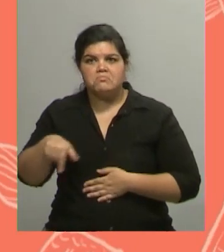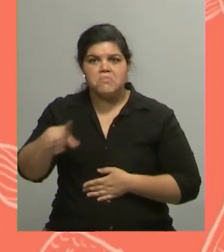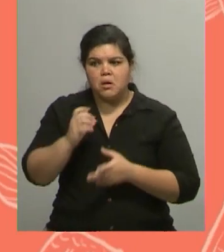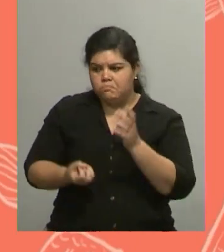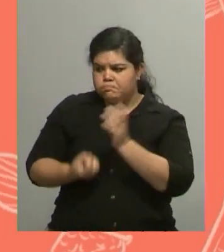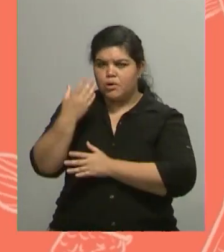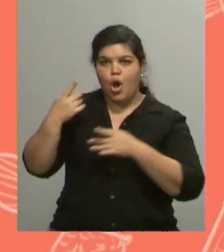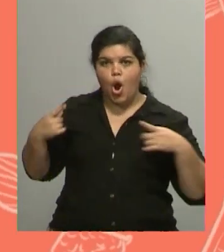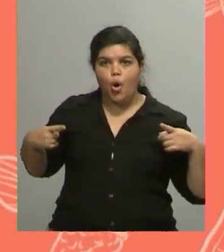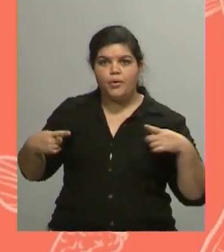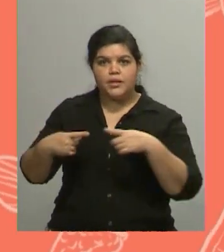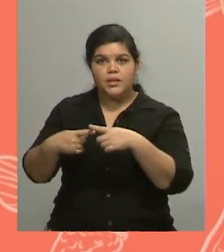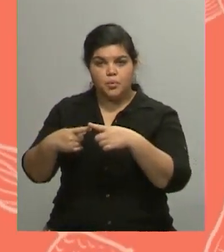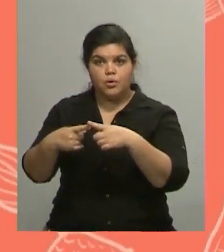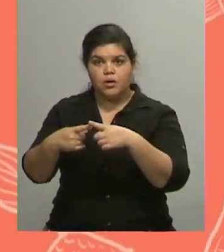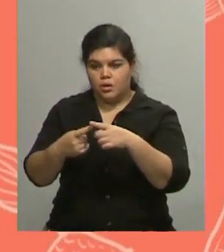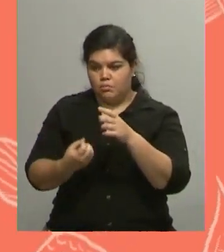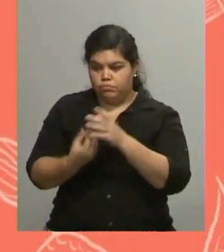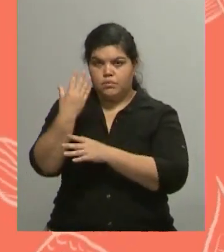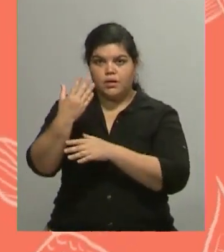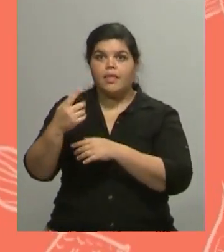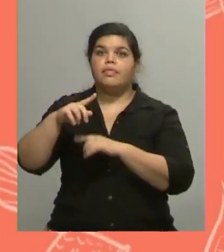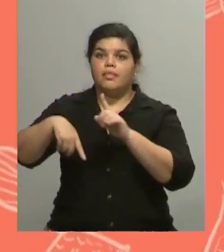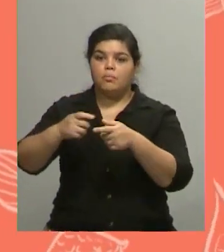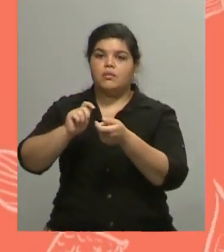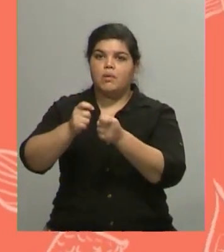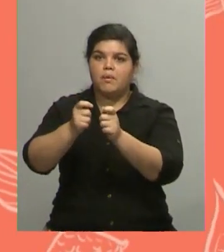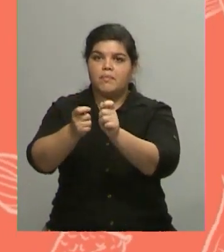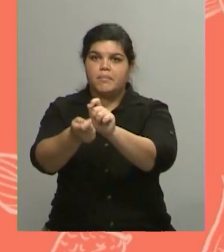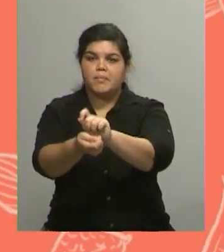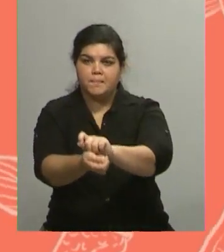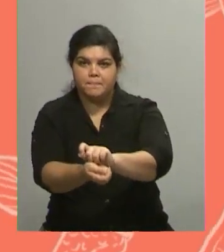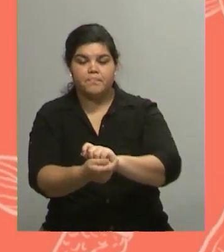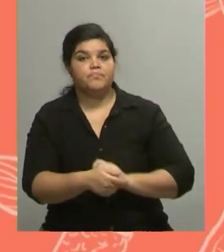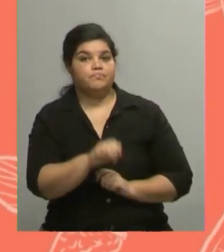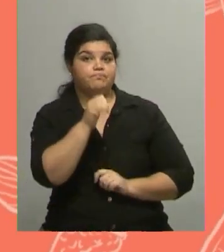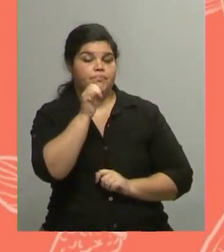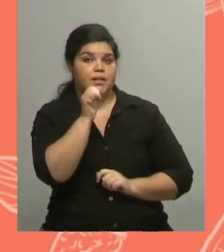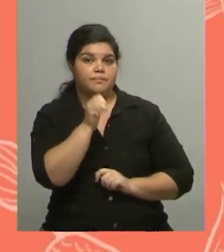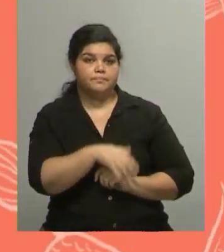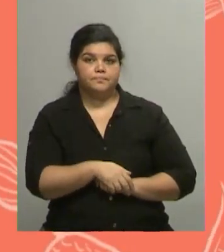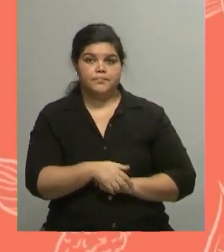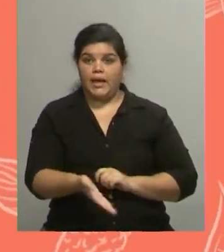objetivos también creo que me imagino se han ido transformando con el tiempo, ¿no? Sí, en realidad inicialmente se